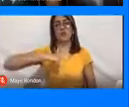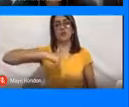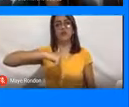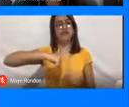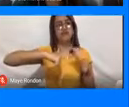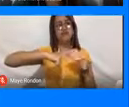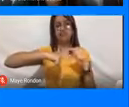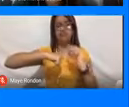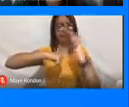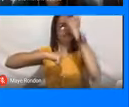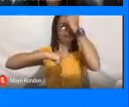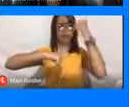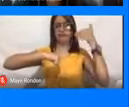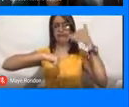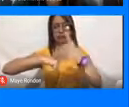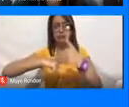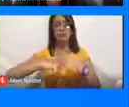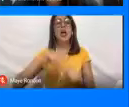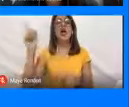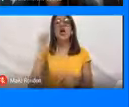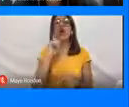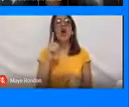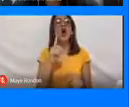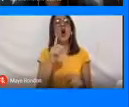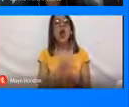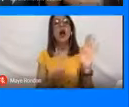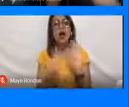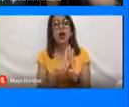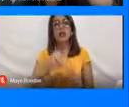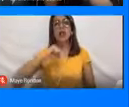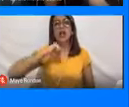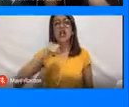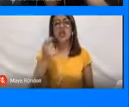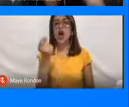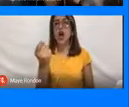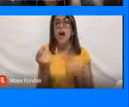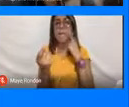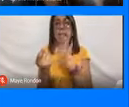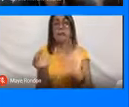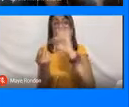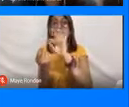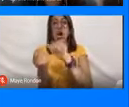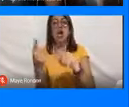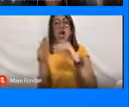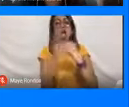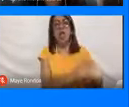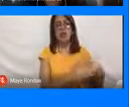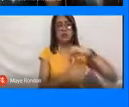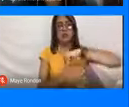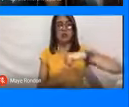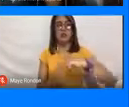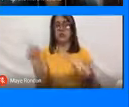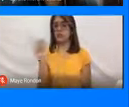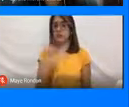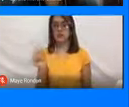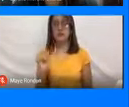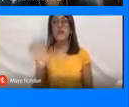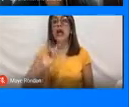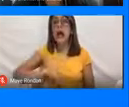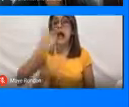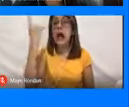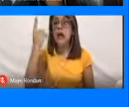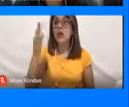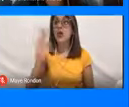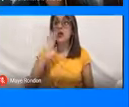humanos. No se legitima ningún derecho, ningún delito, perdón, y no existen enemigos sino